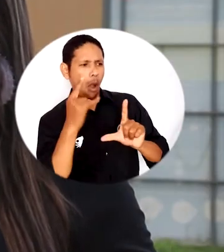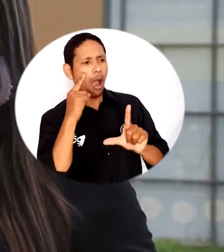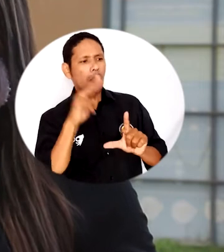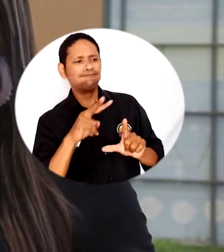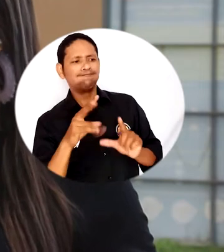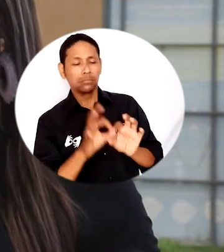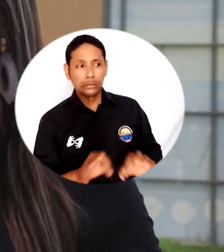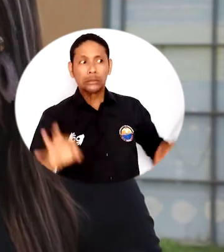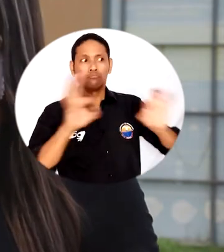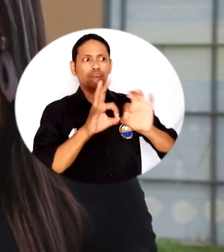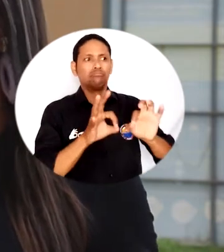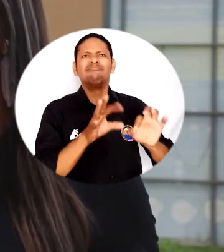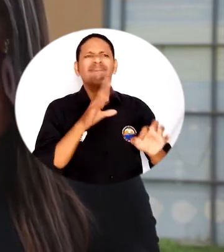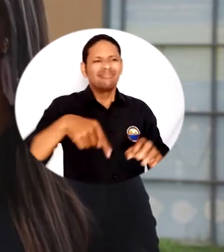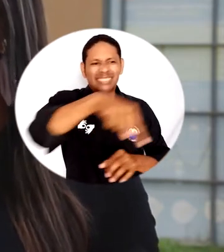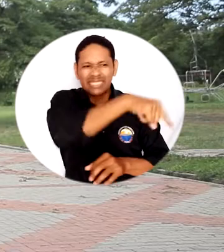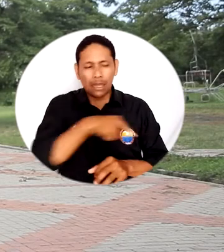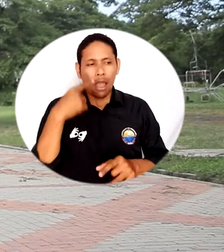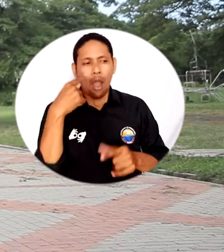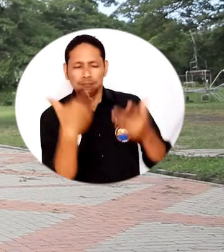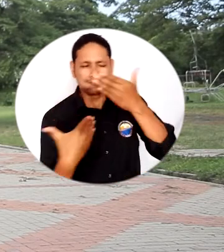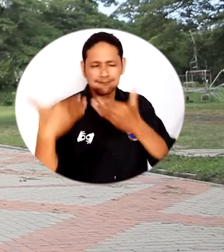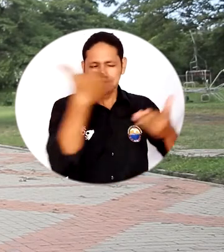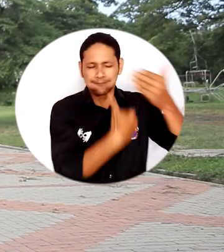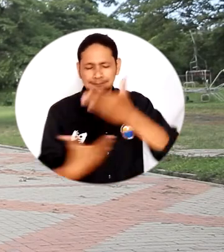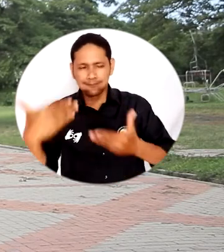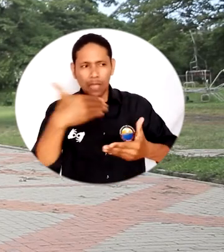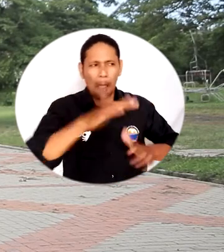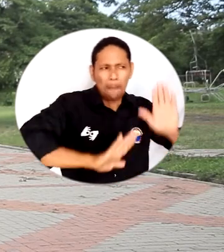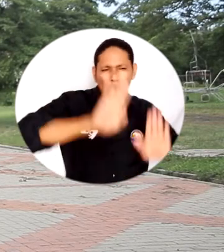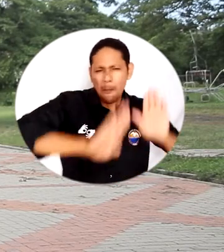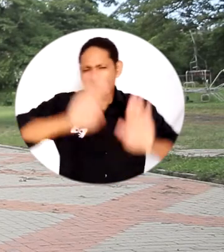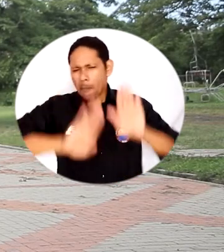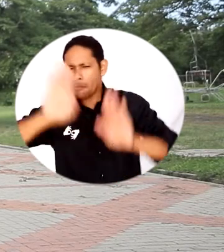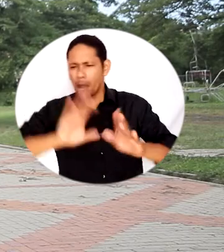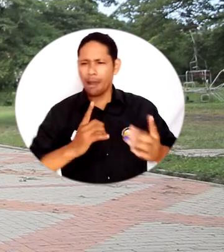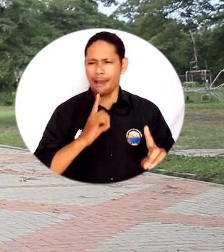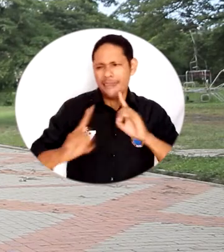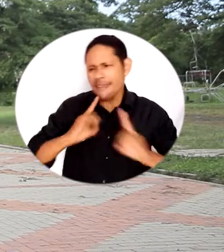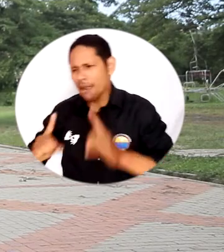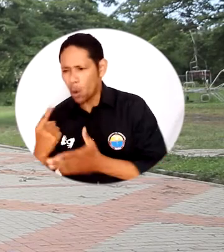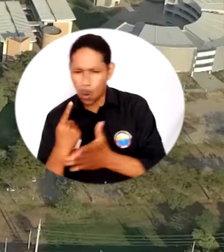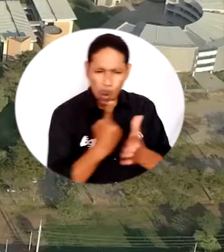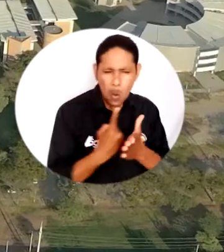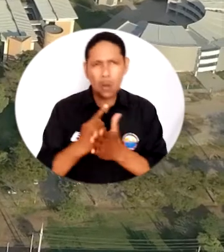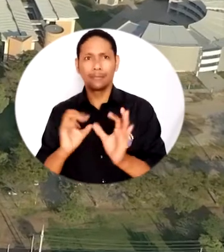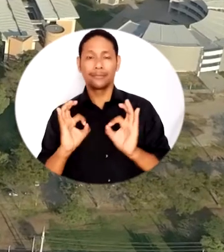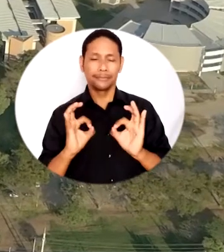visita por vía remota, interactuando con los evaluadores y participando activamente en cada espacio de diálogo.